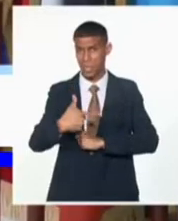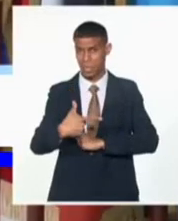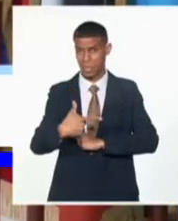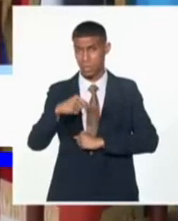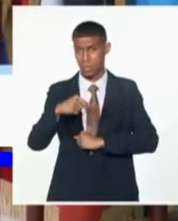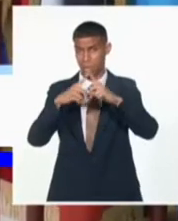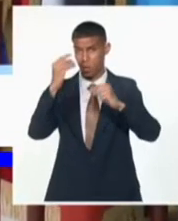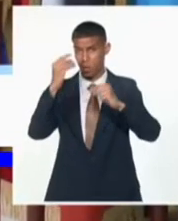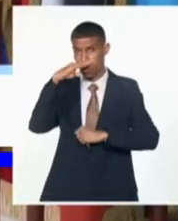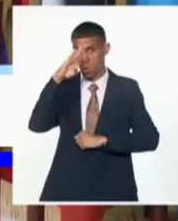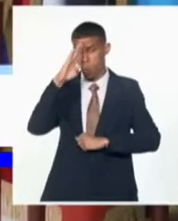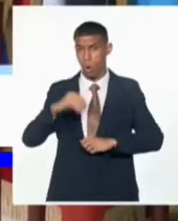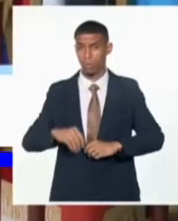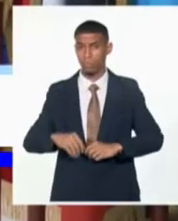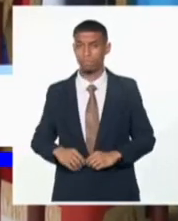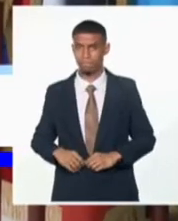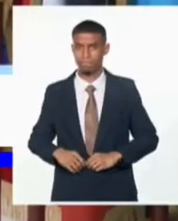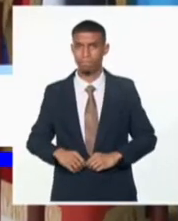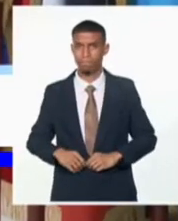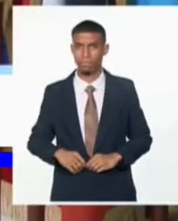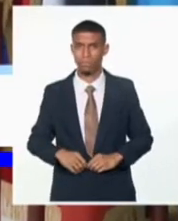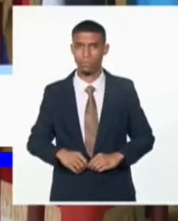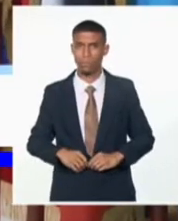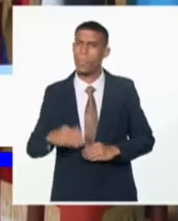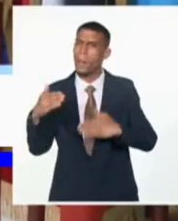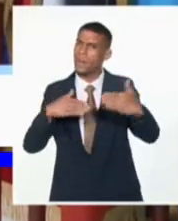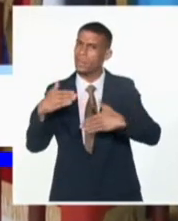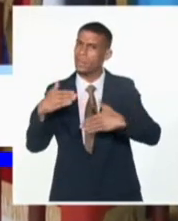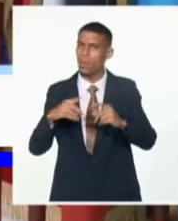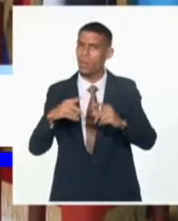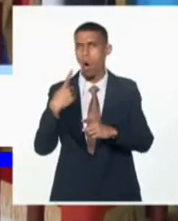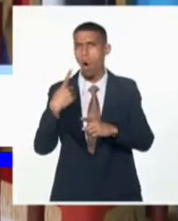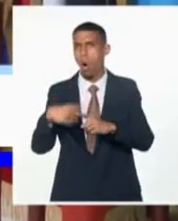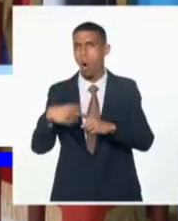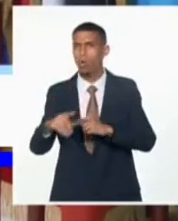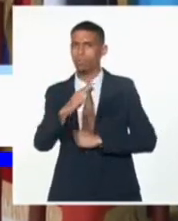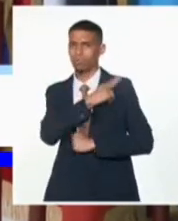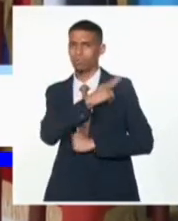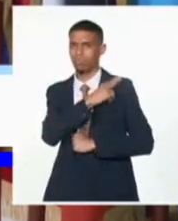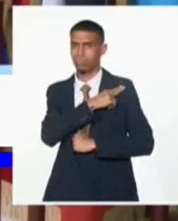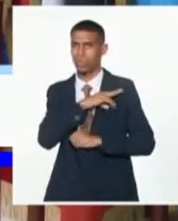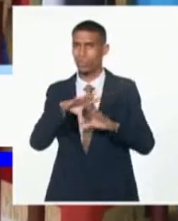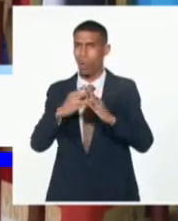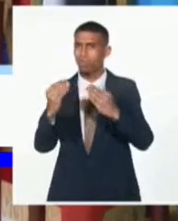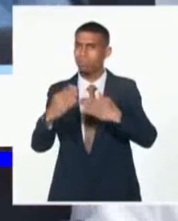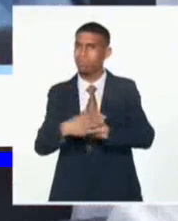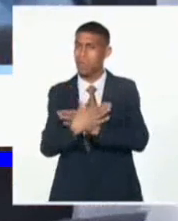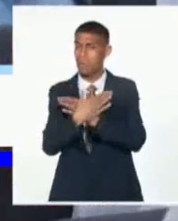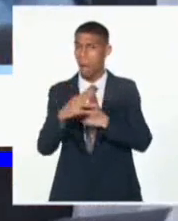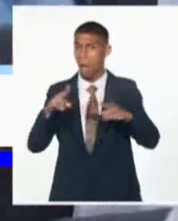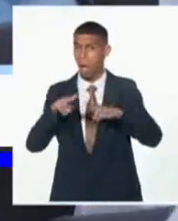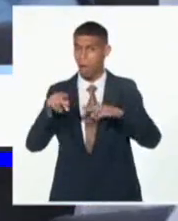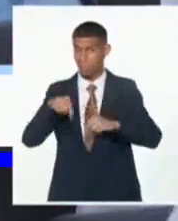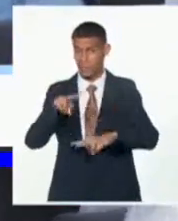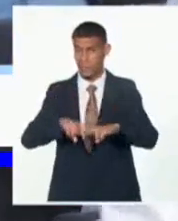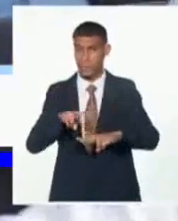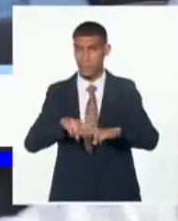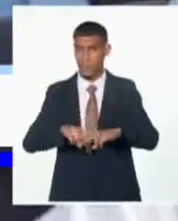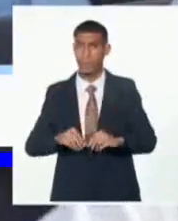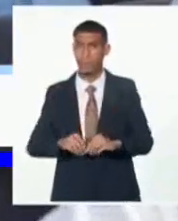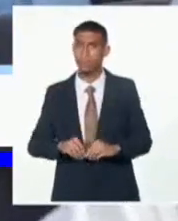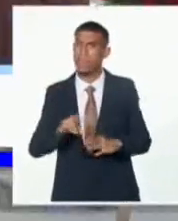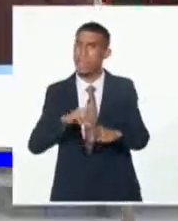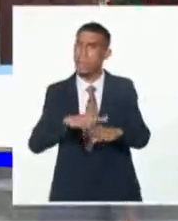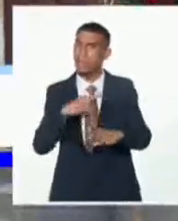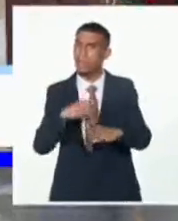República, Salvador Valdés Mesa. Participaron además los jefes de las misiones de las naciones caribeñas acreditadas en La Habana, una representación